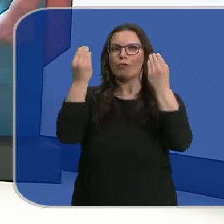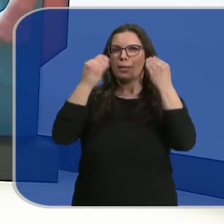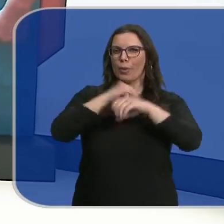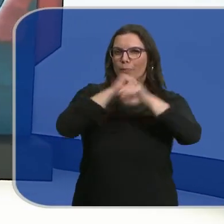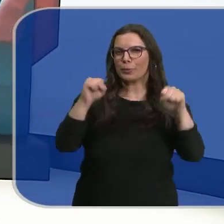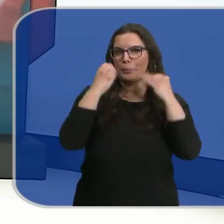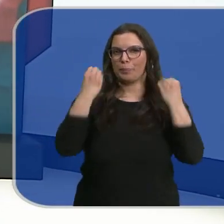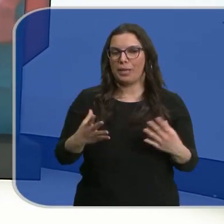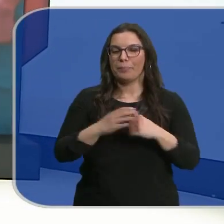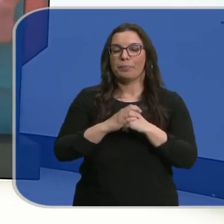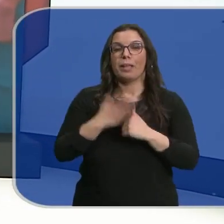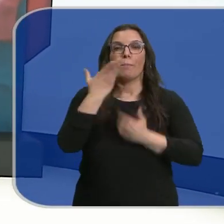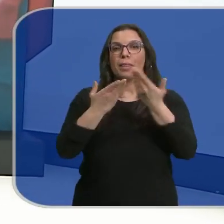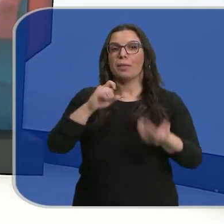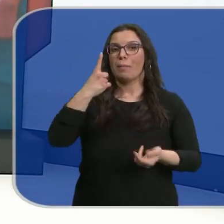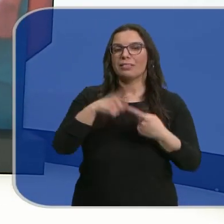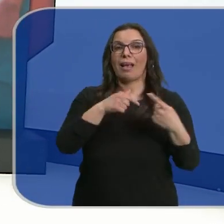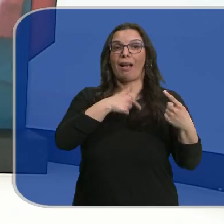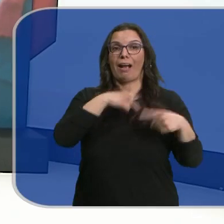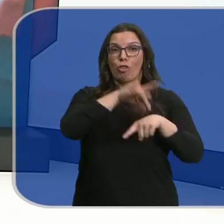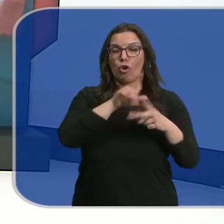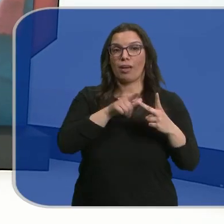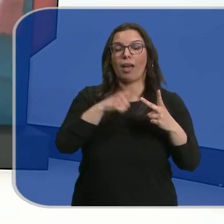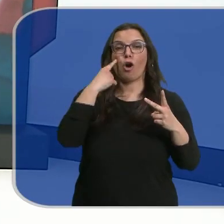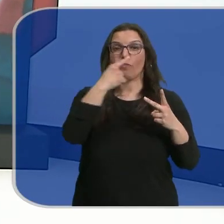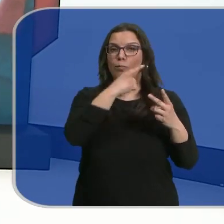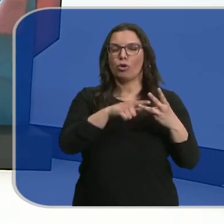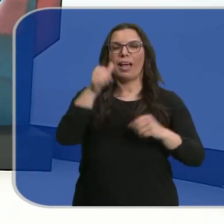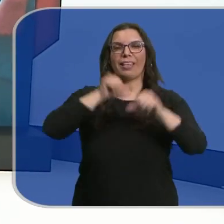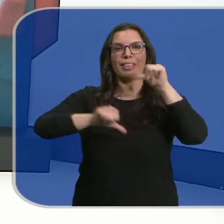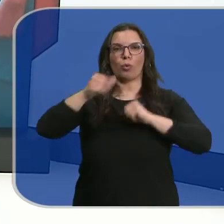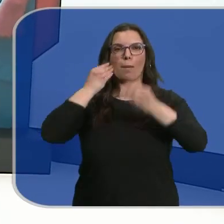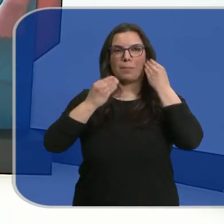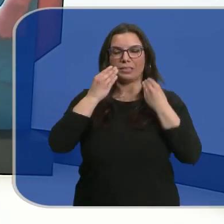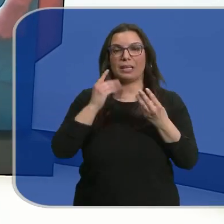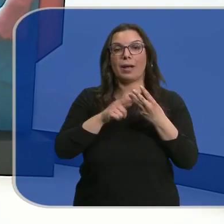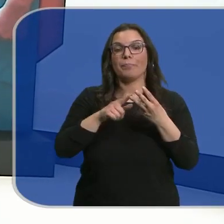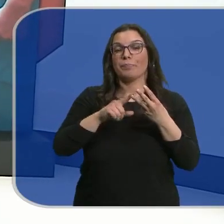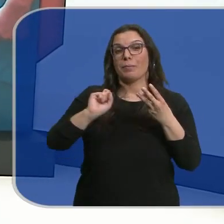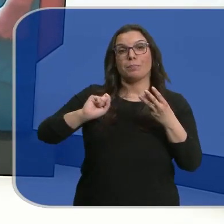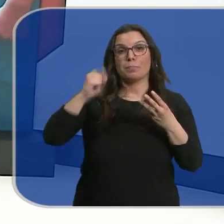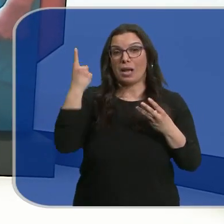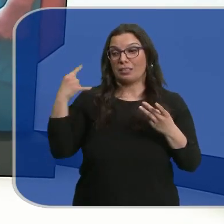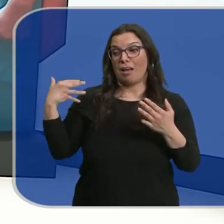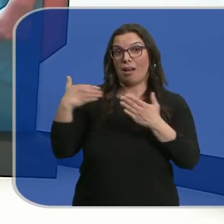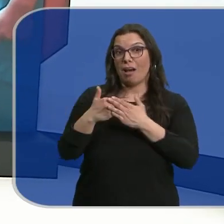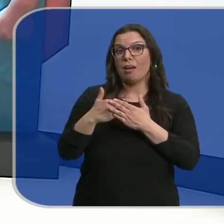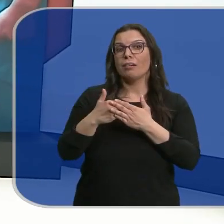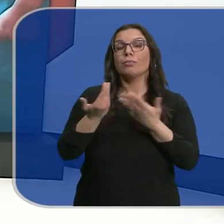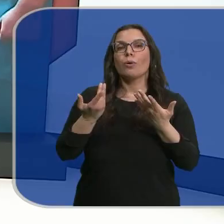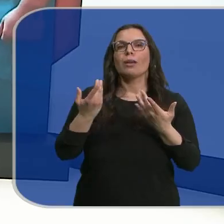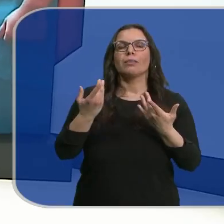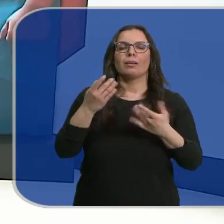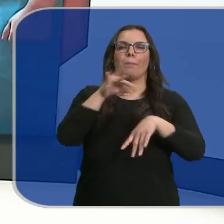posible. Entre las más demandadas, cardiología, oftalmología y cirugía plástica. La clara ganadora en estos últimos años ha sido